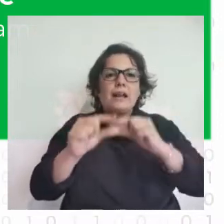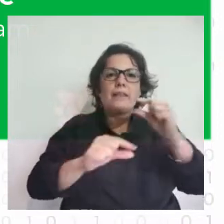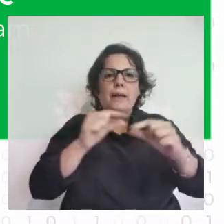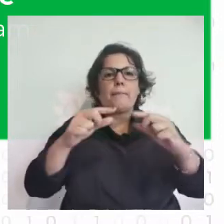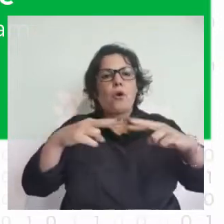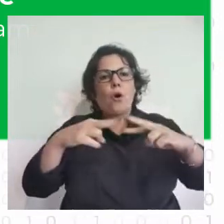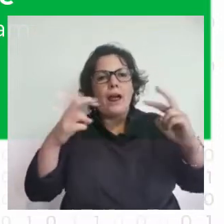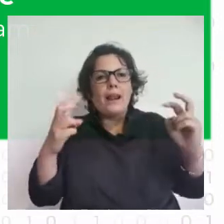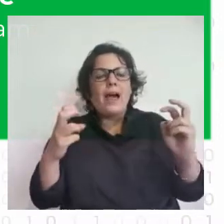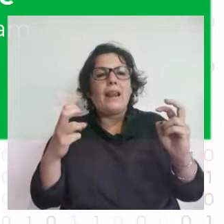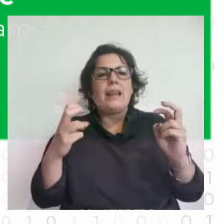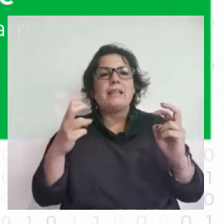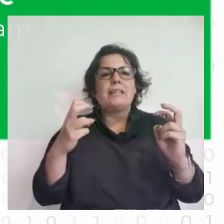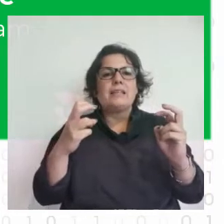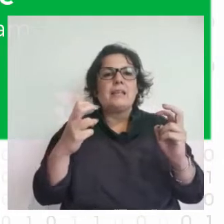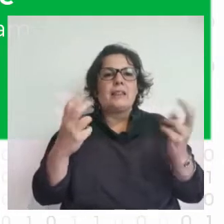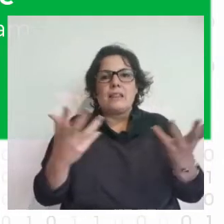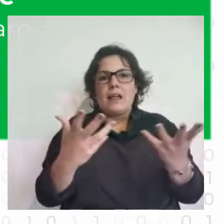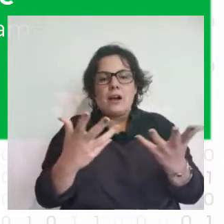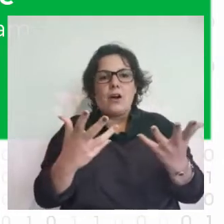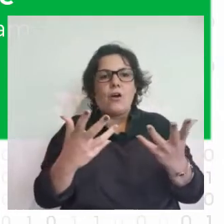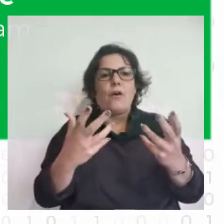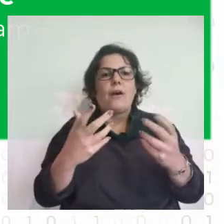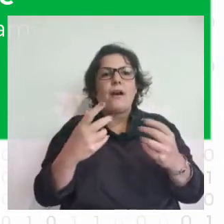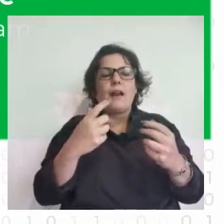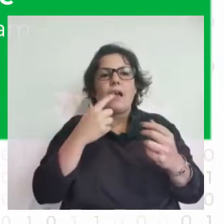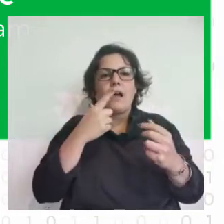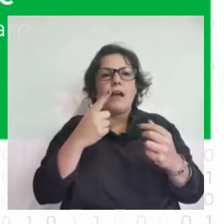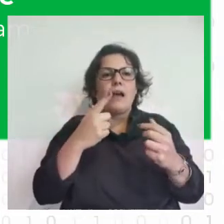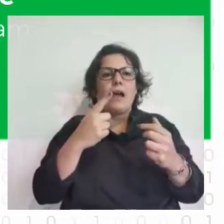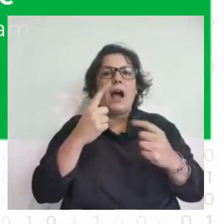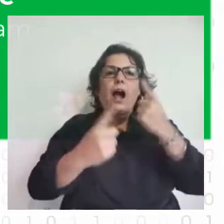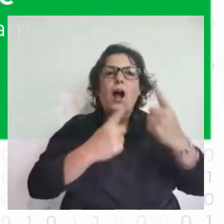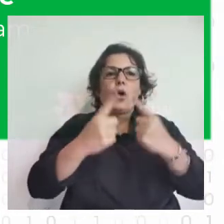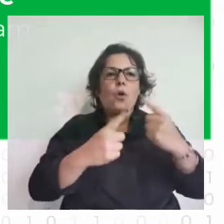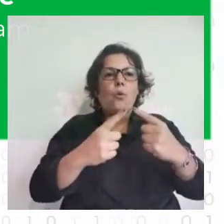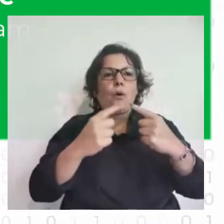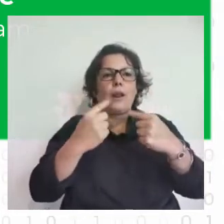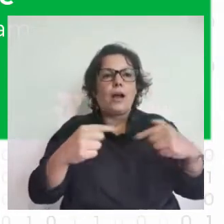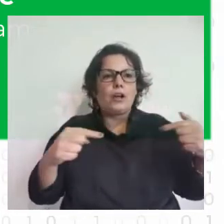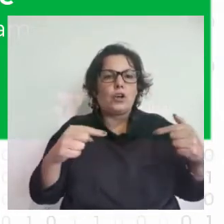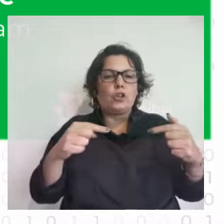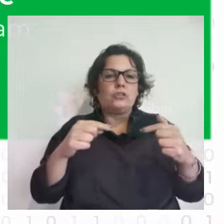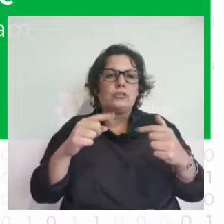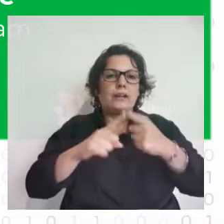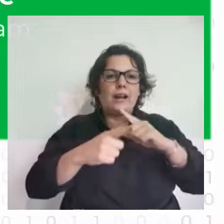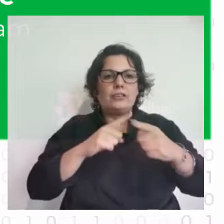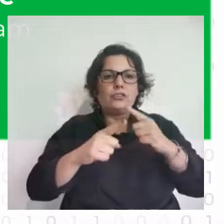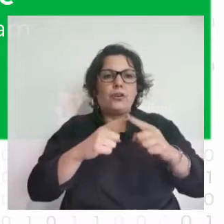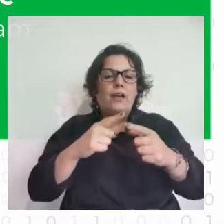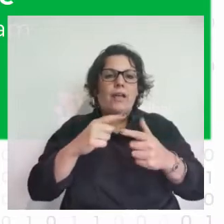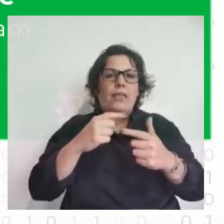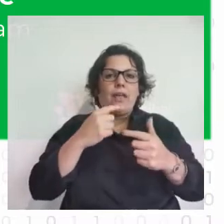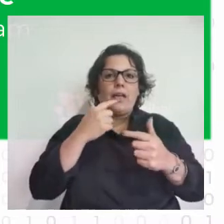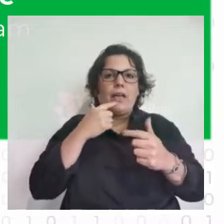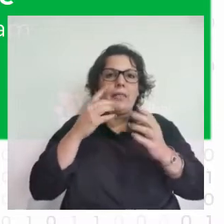de jugadoras y de determinadas funciones que se iban llevando a cabo mientras que concurría el partido.